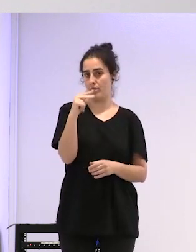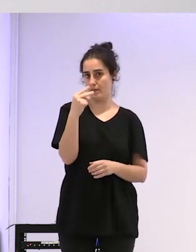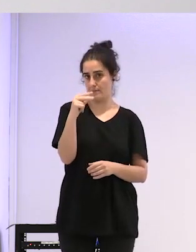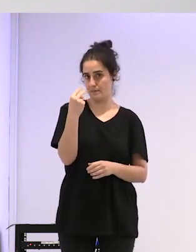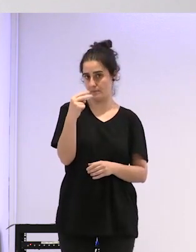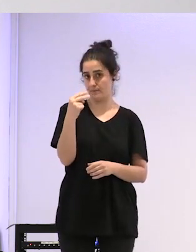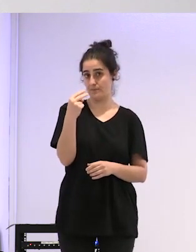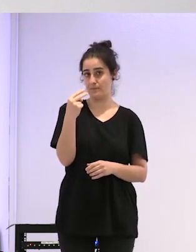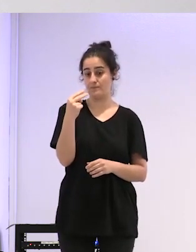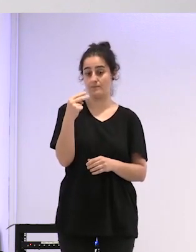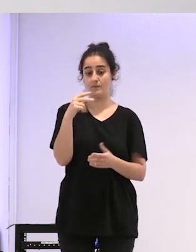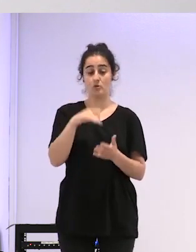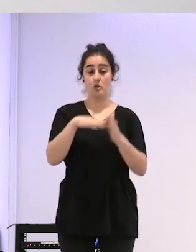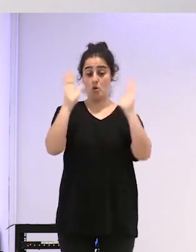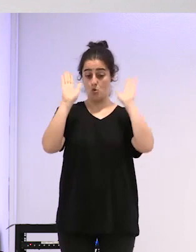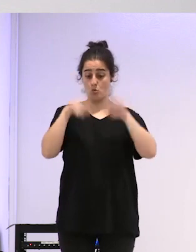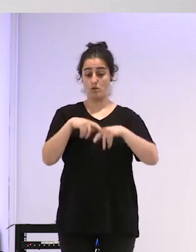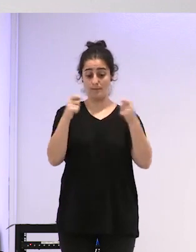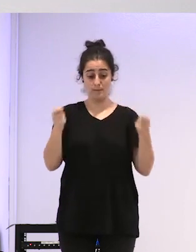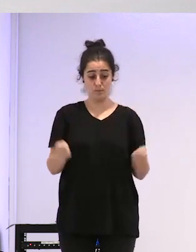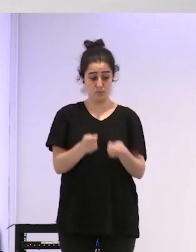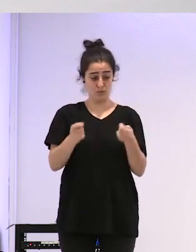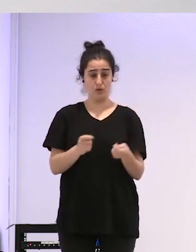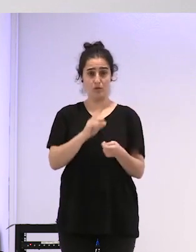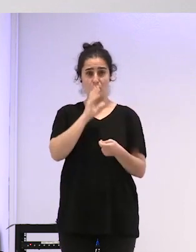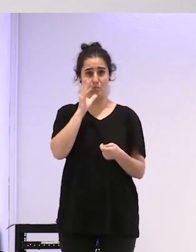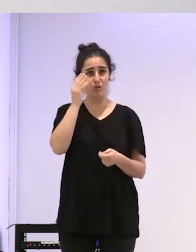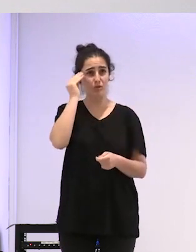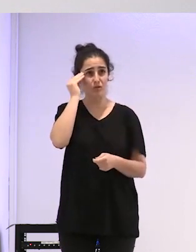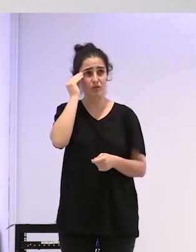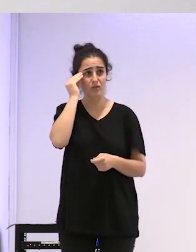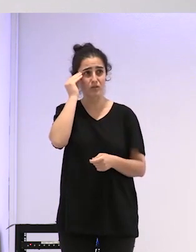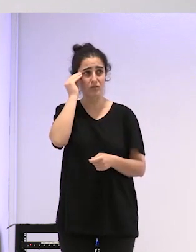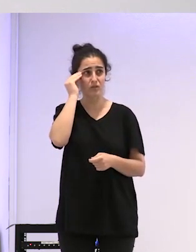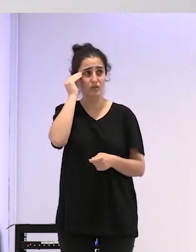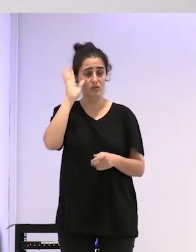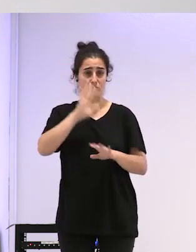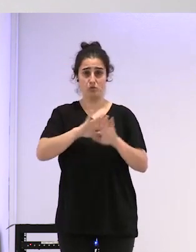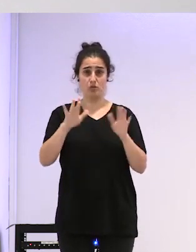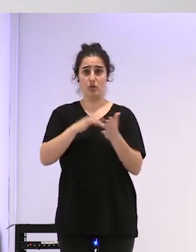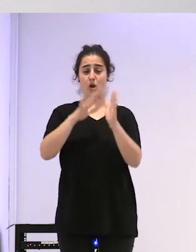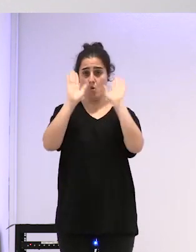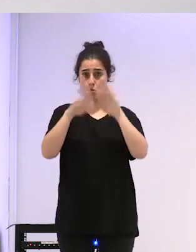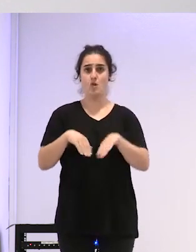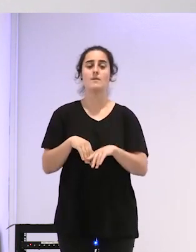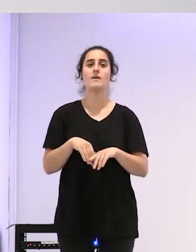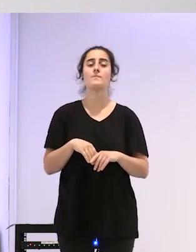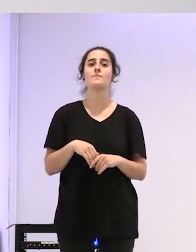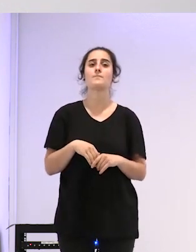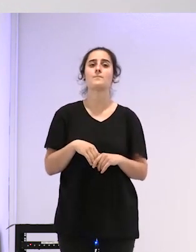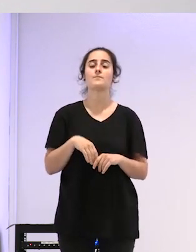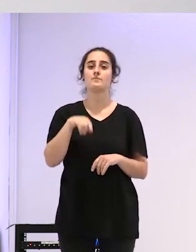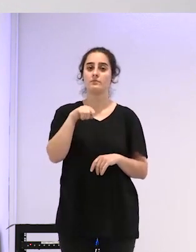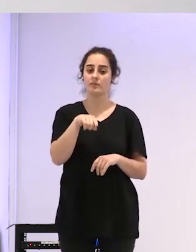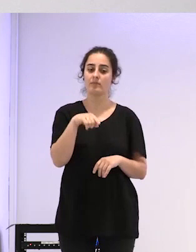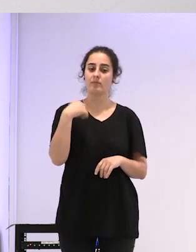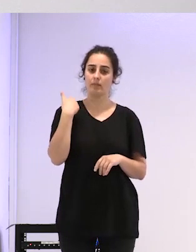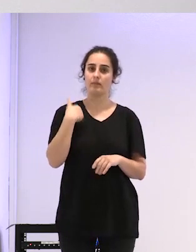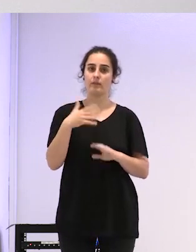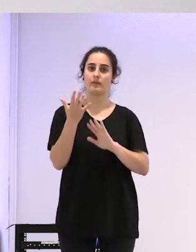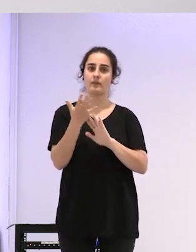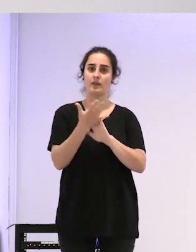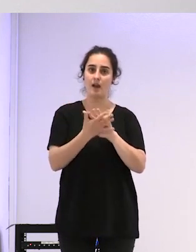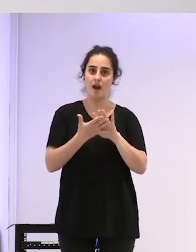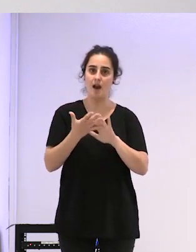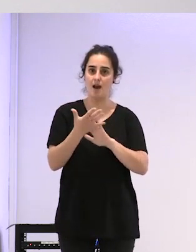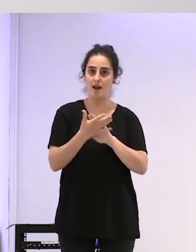la publicación en la última porque me parece que no la han tocado y ya daba espacio a que